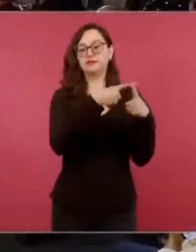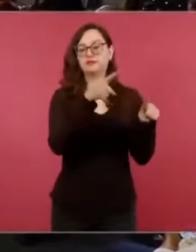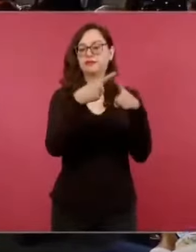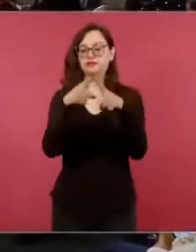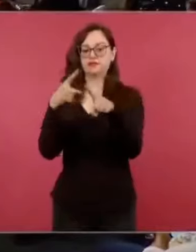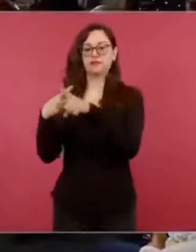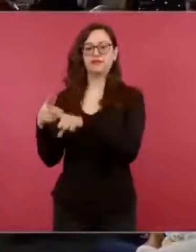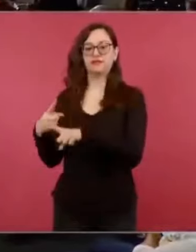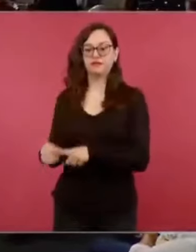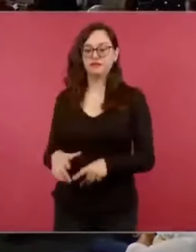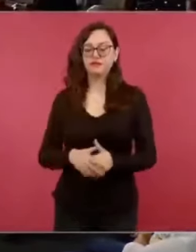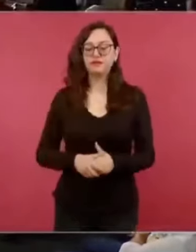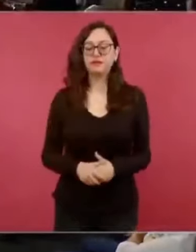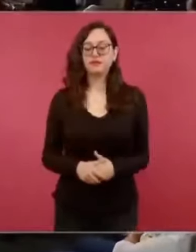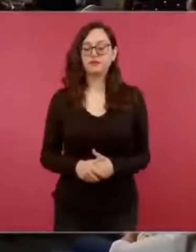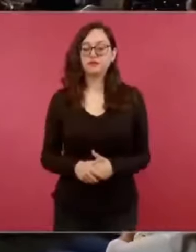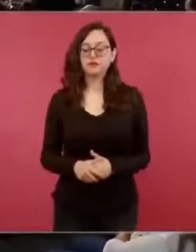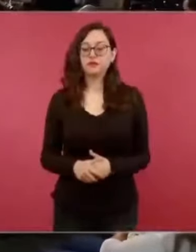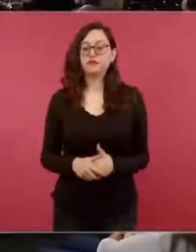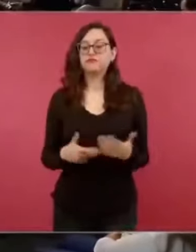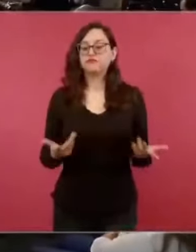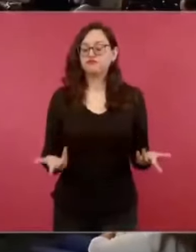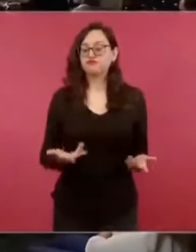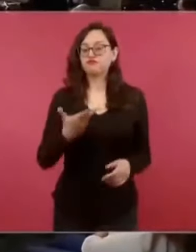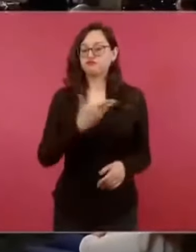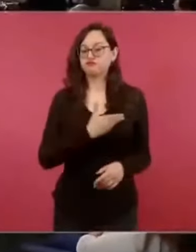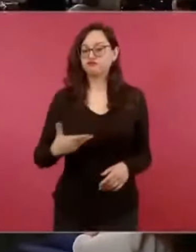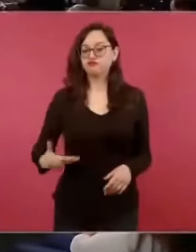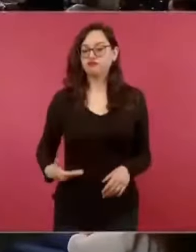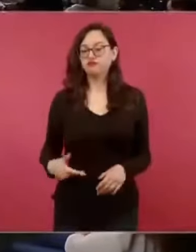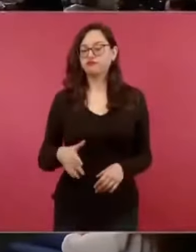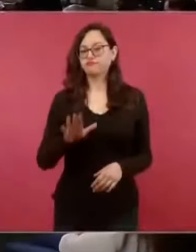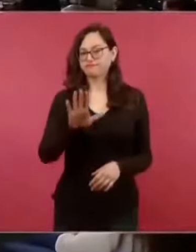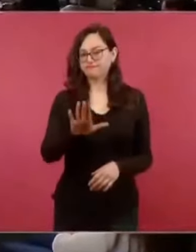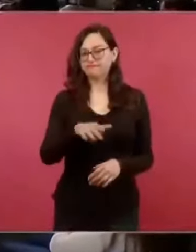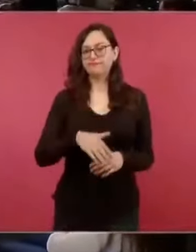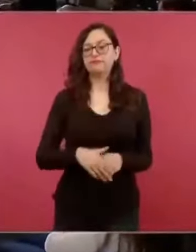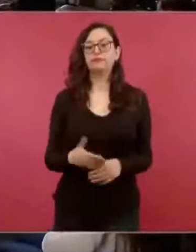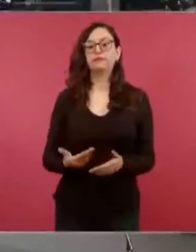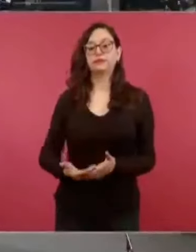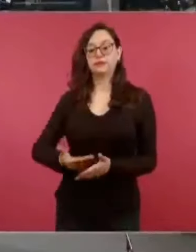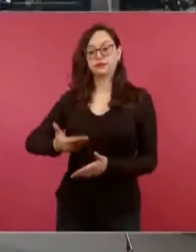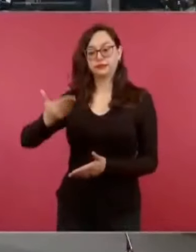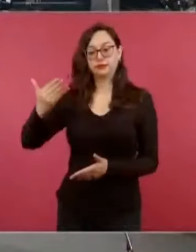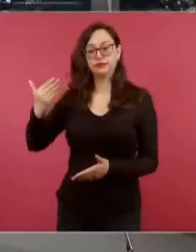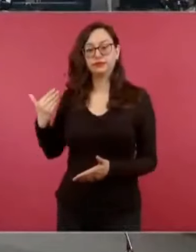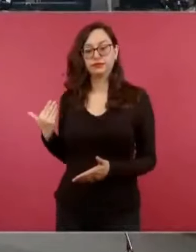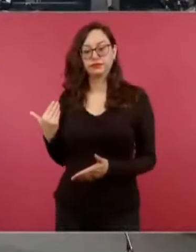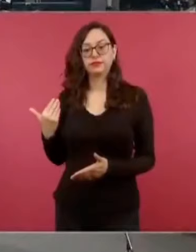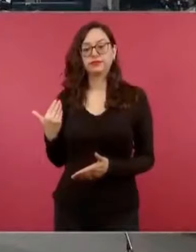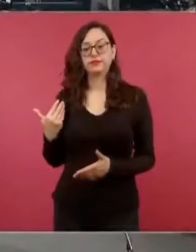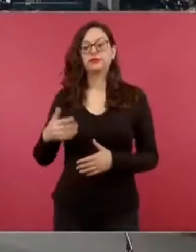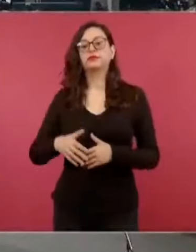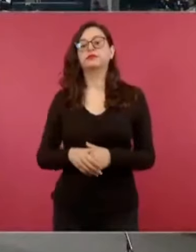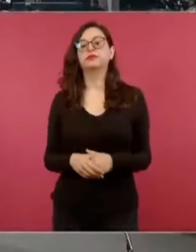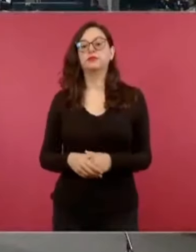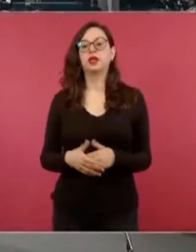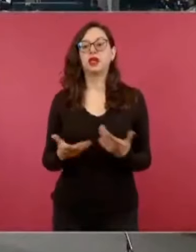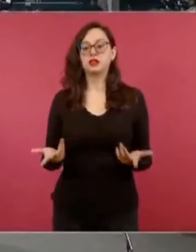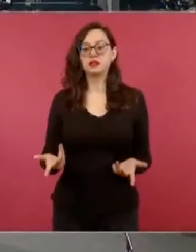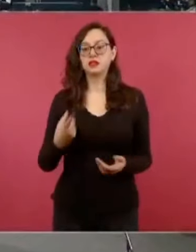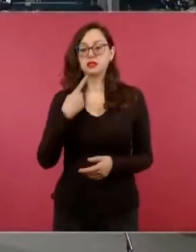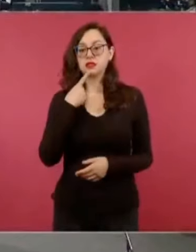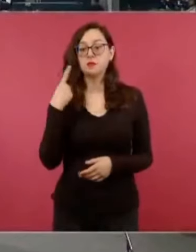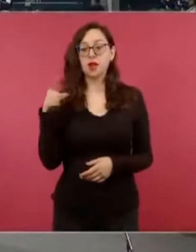Señor presidente, en días anteriores se dio una contrademanda de Ecuador hacia su